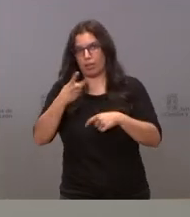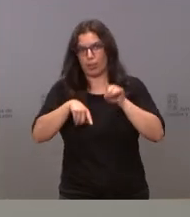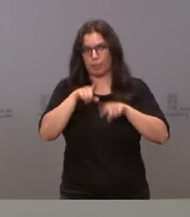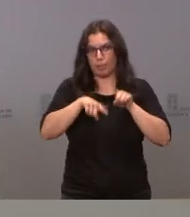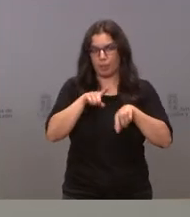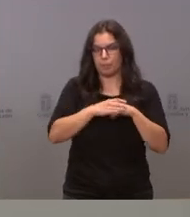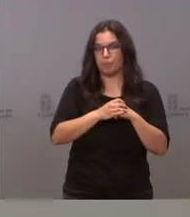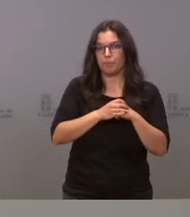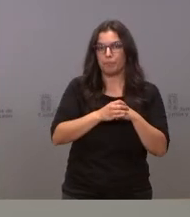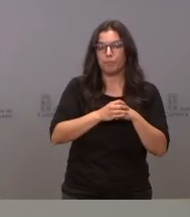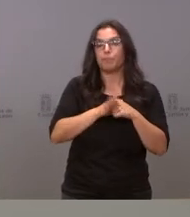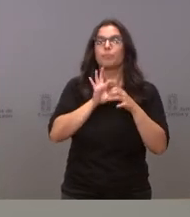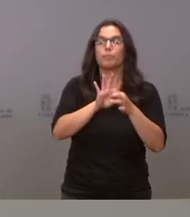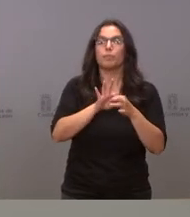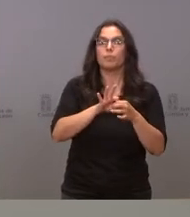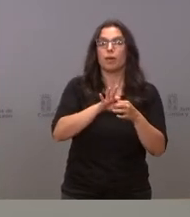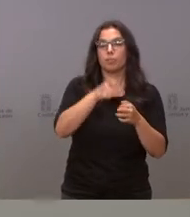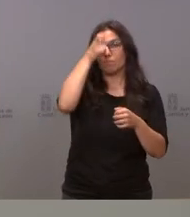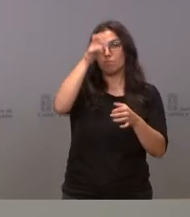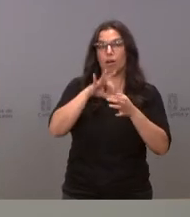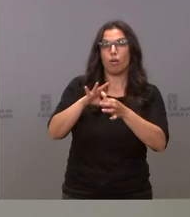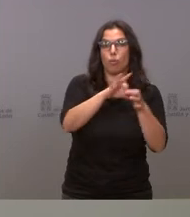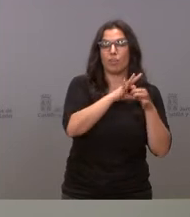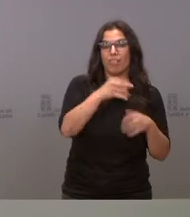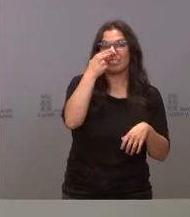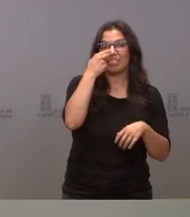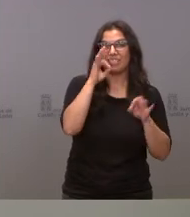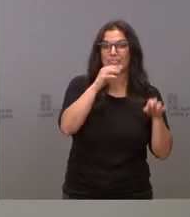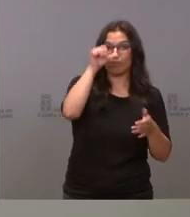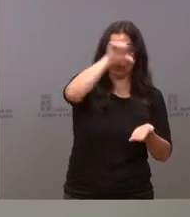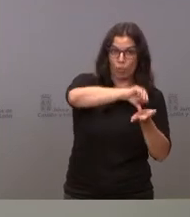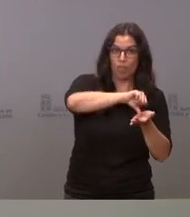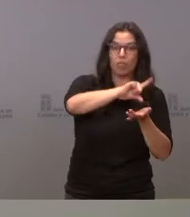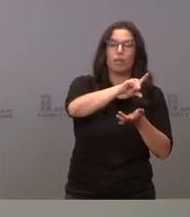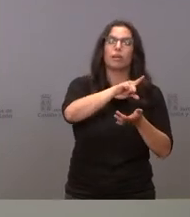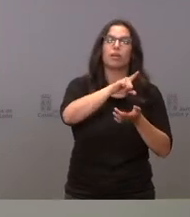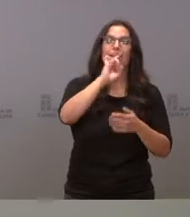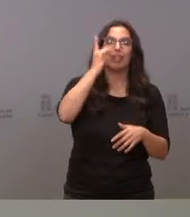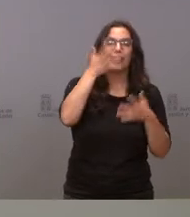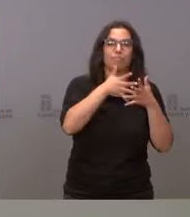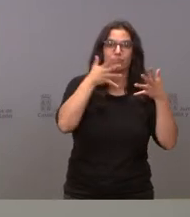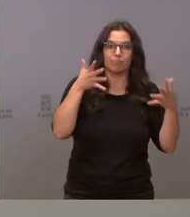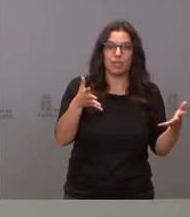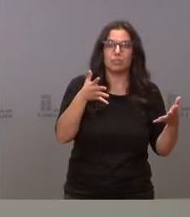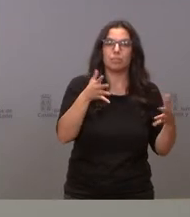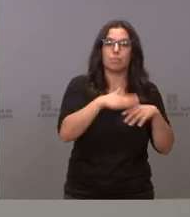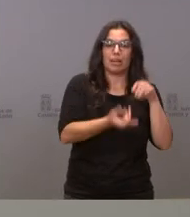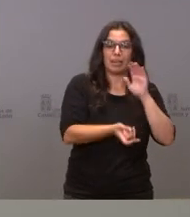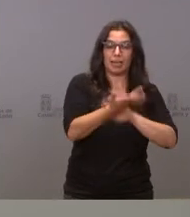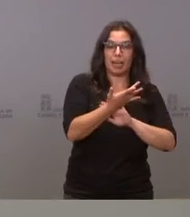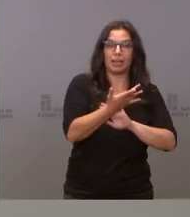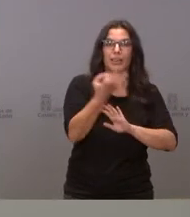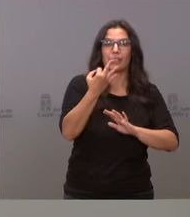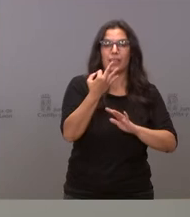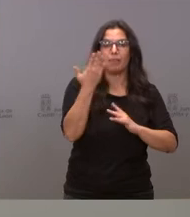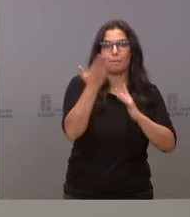respecto a las mancomunidades de interés general urbano, se amplía la iniciativa de su constitución a la mitad